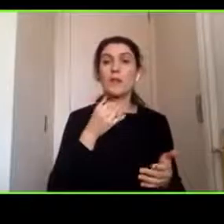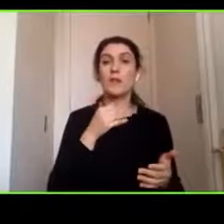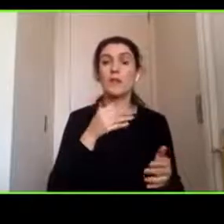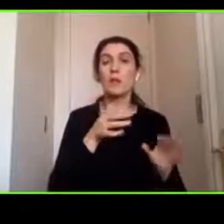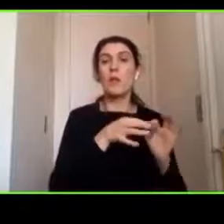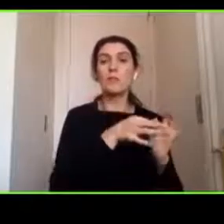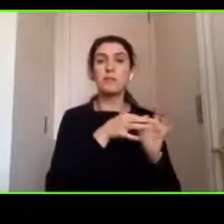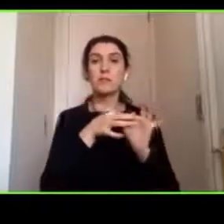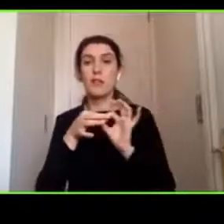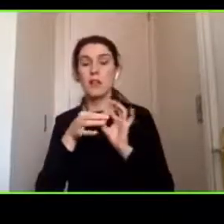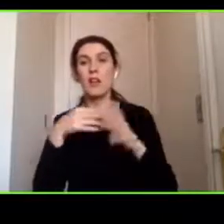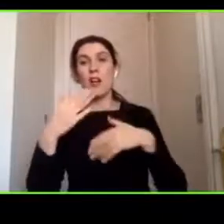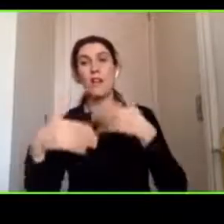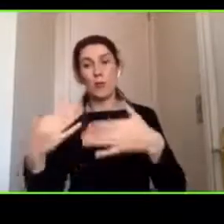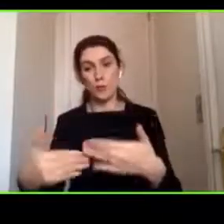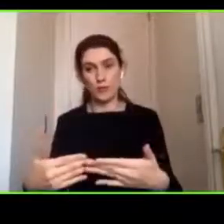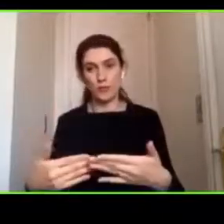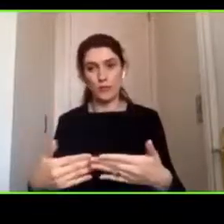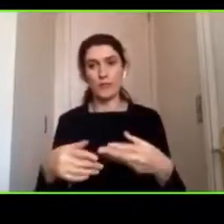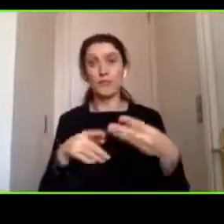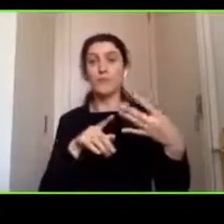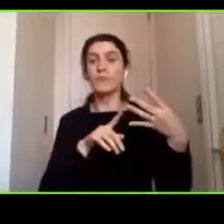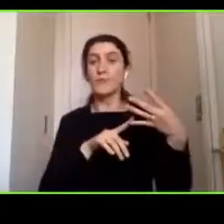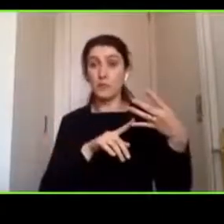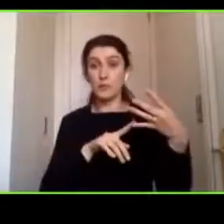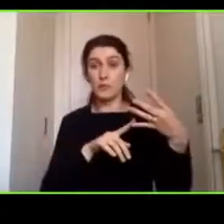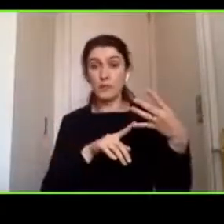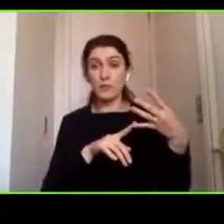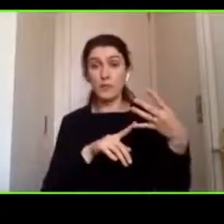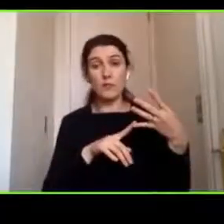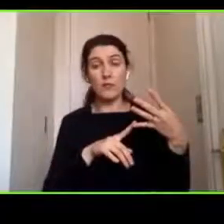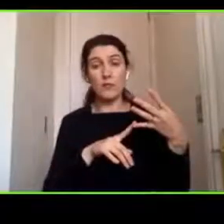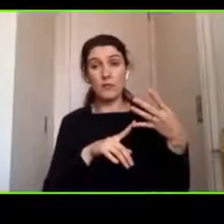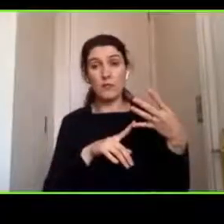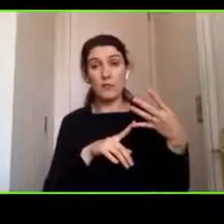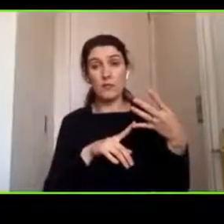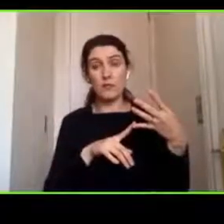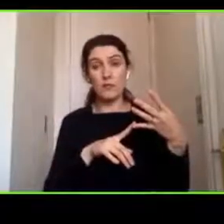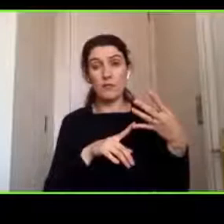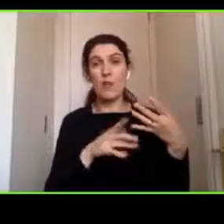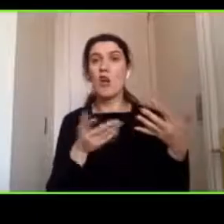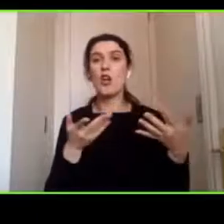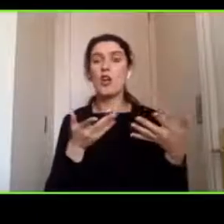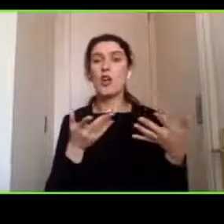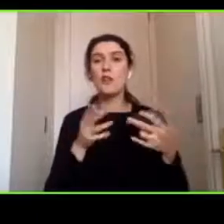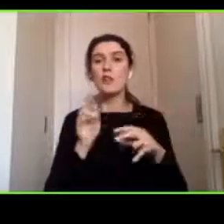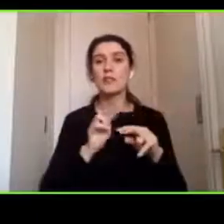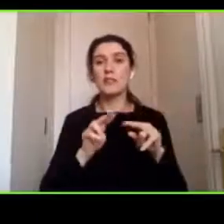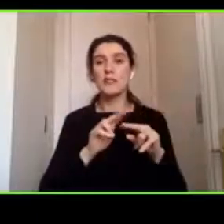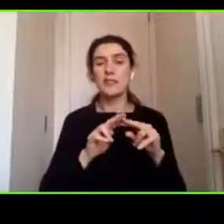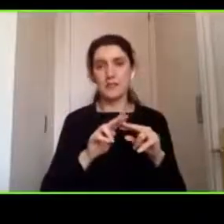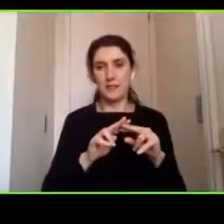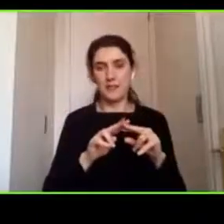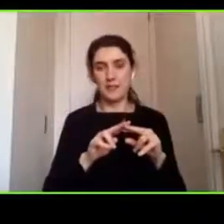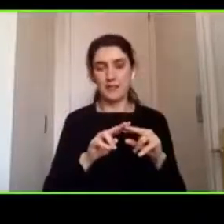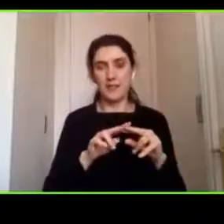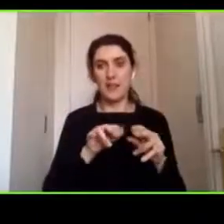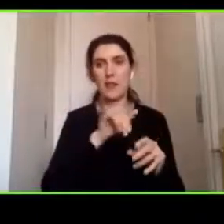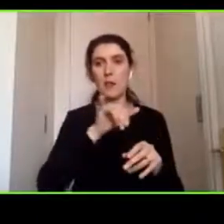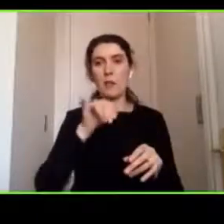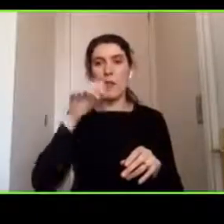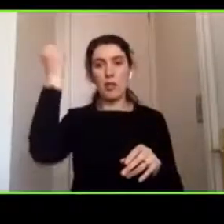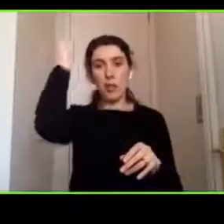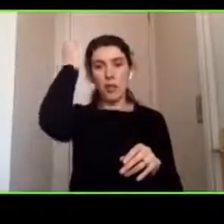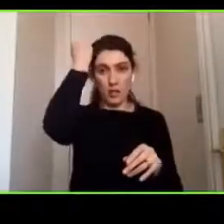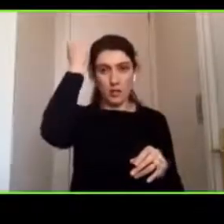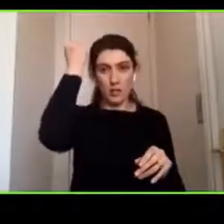ocurre con el manejo post lesión si fue adecuado